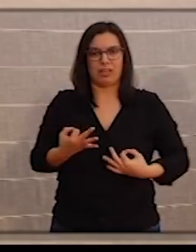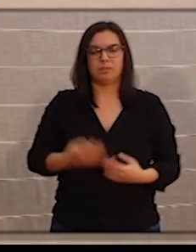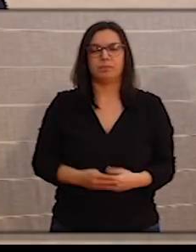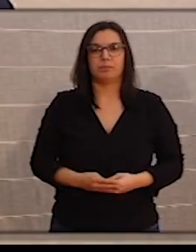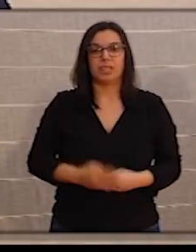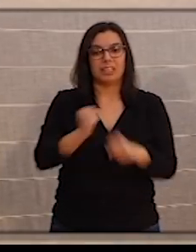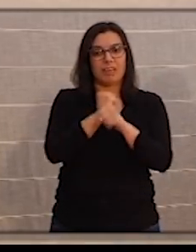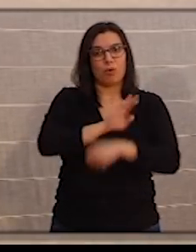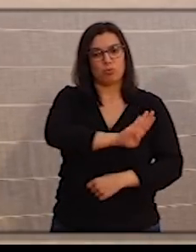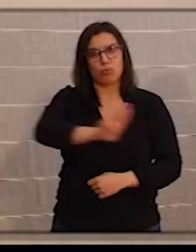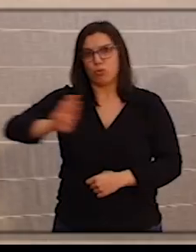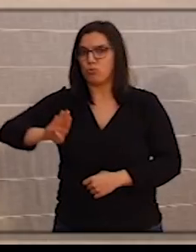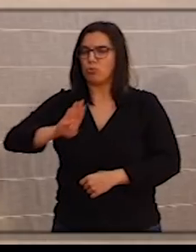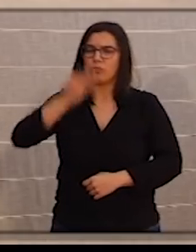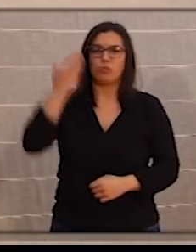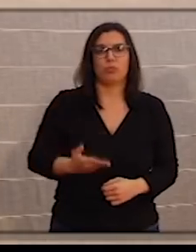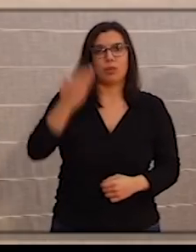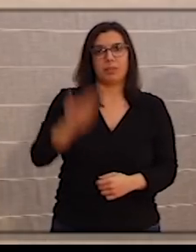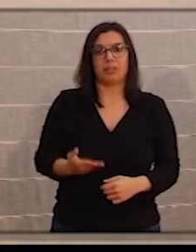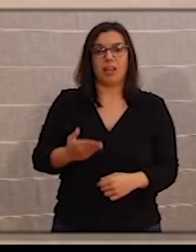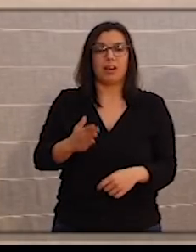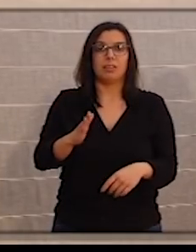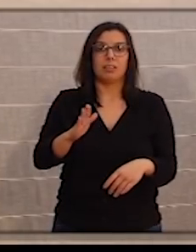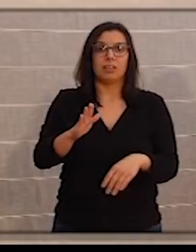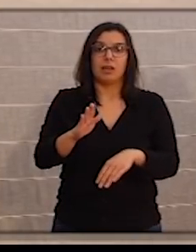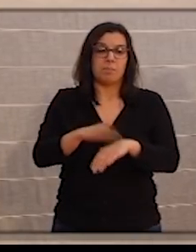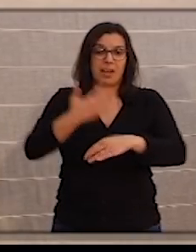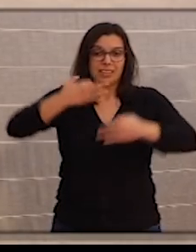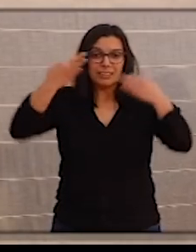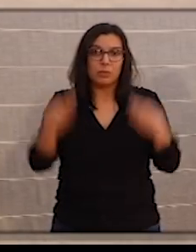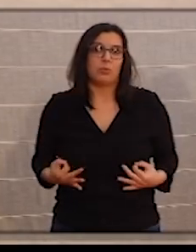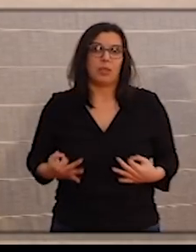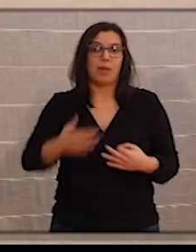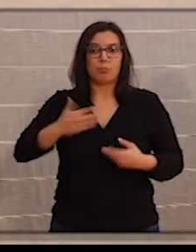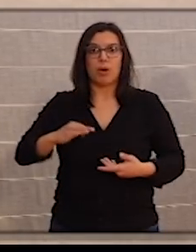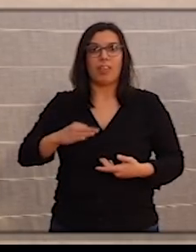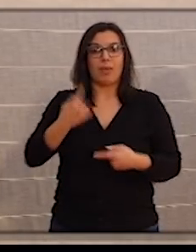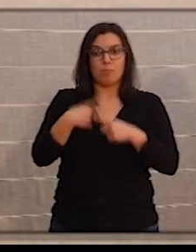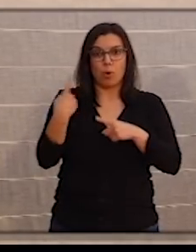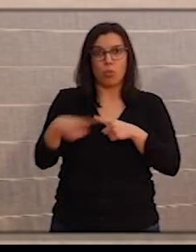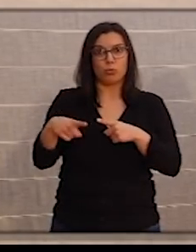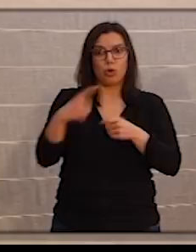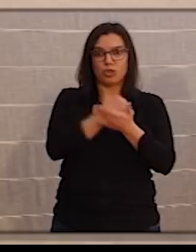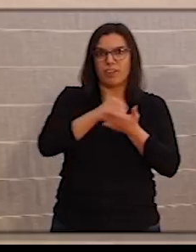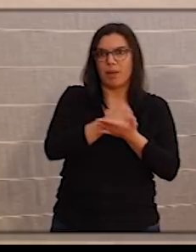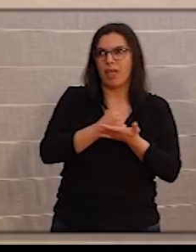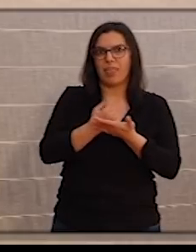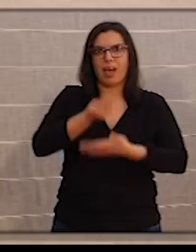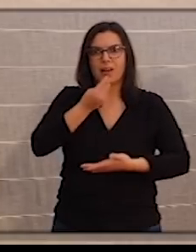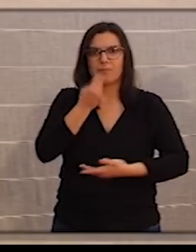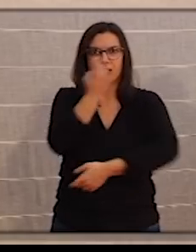Su trabajo es fundamental para garantizar, como he dicho ya, la garantía de la distribución de los productos farmacéuticos,